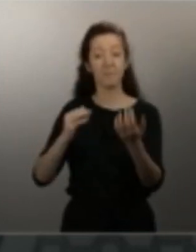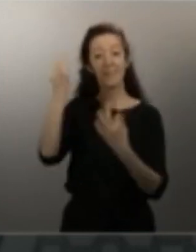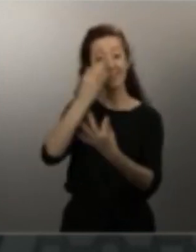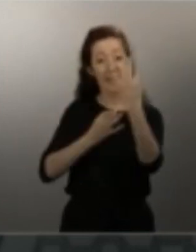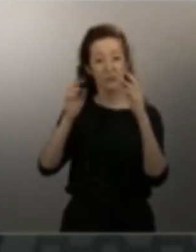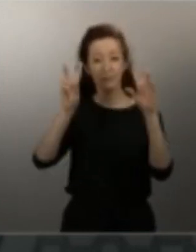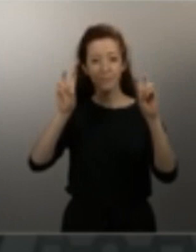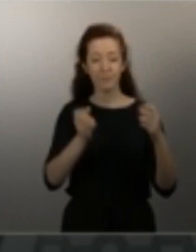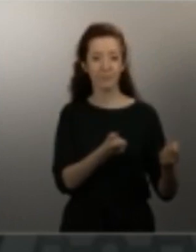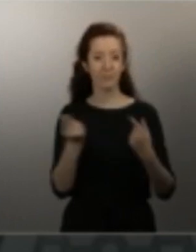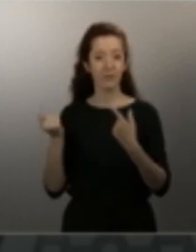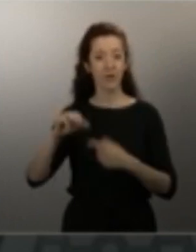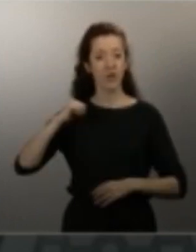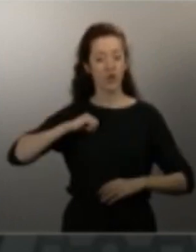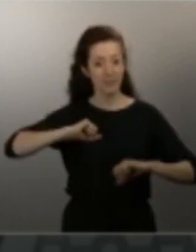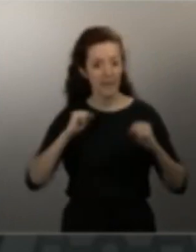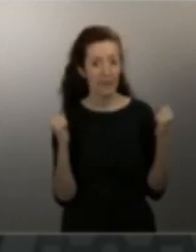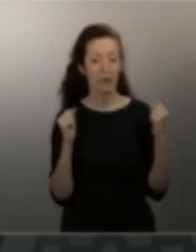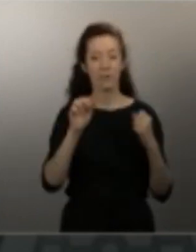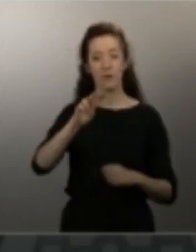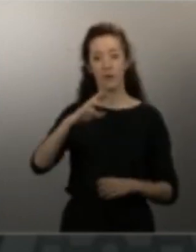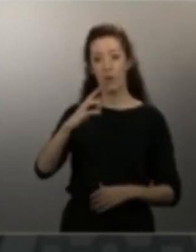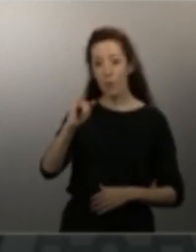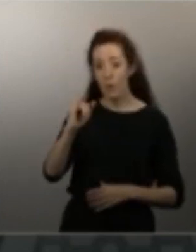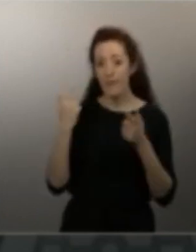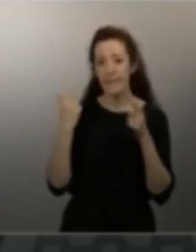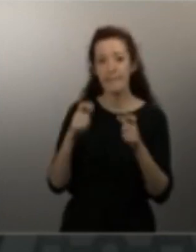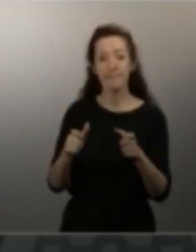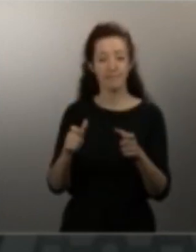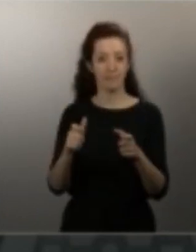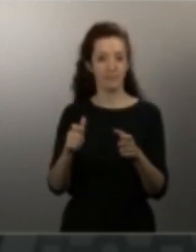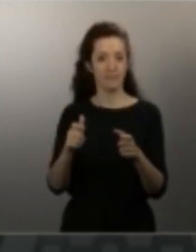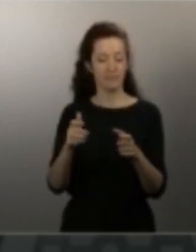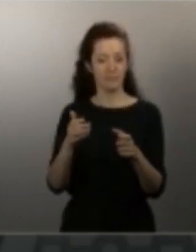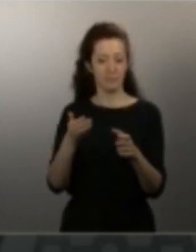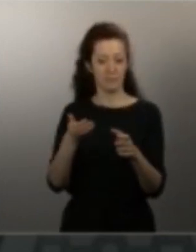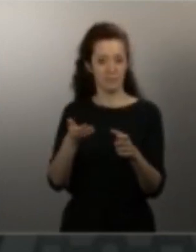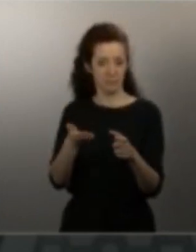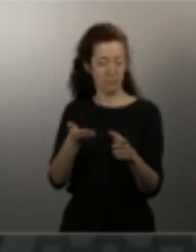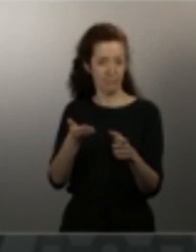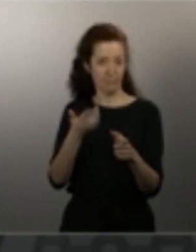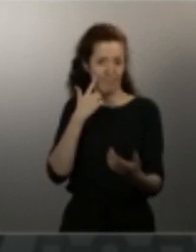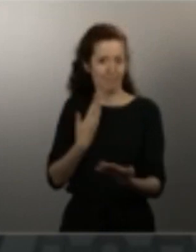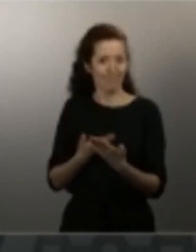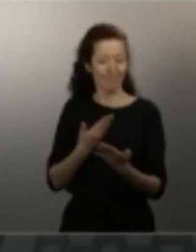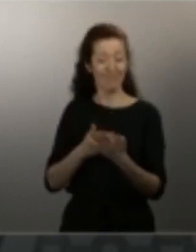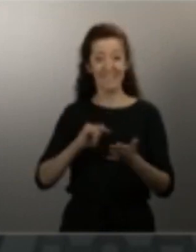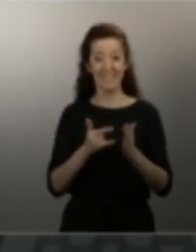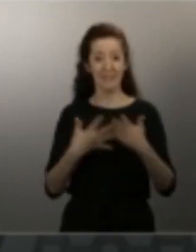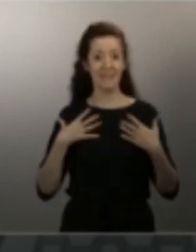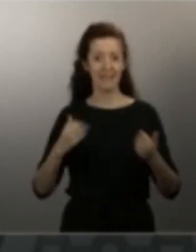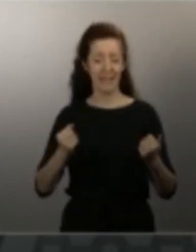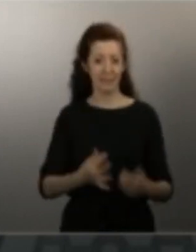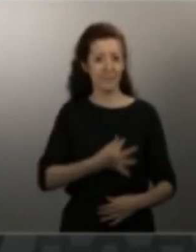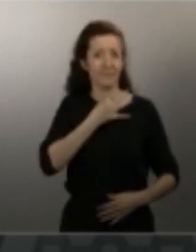ingresados en unidades de cuidados intensivos y que están reflejando la presión sobre el sistema sanitario, son los datos que más